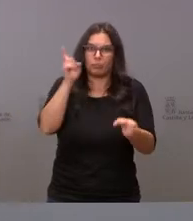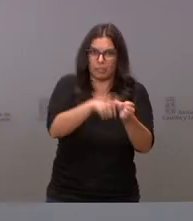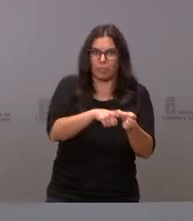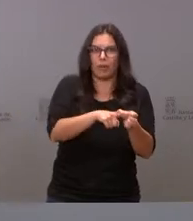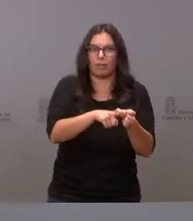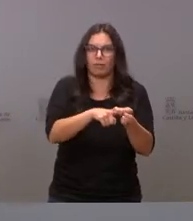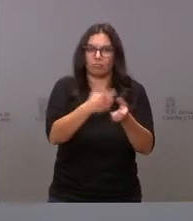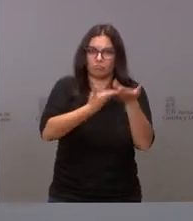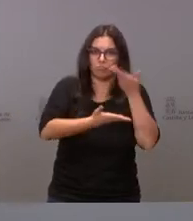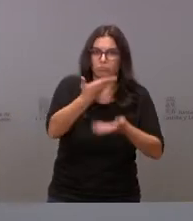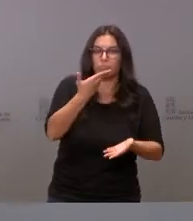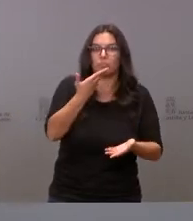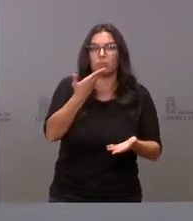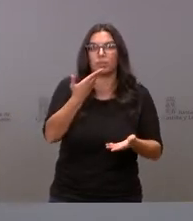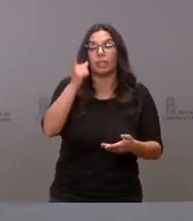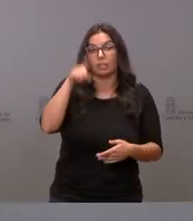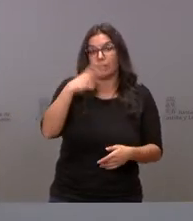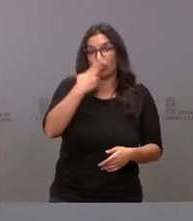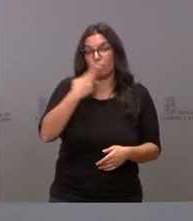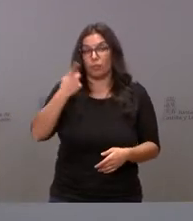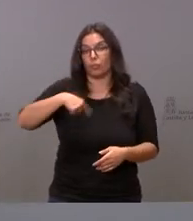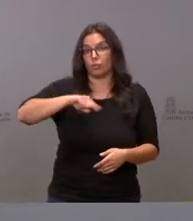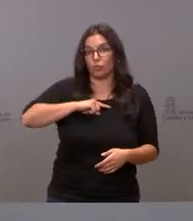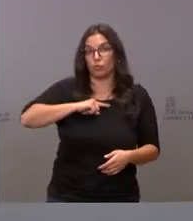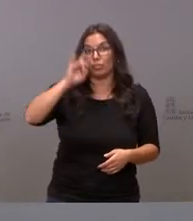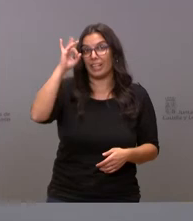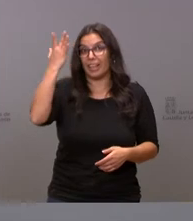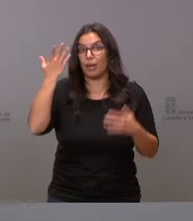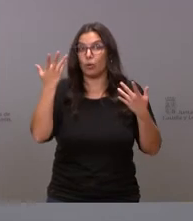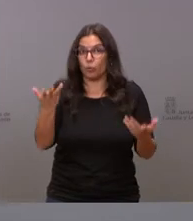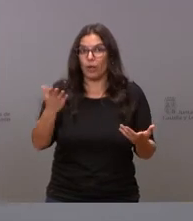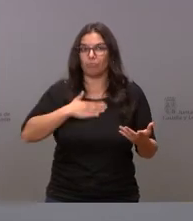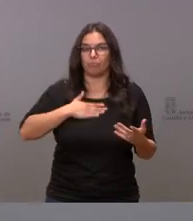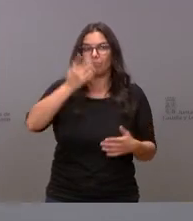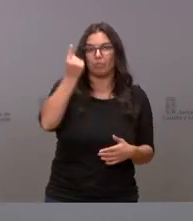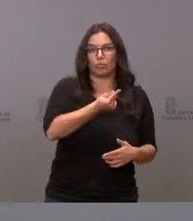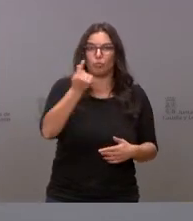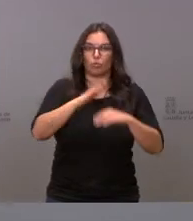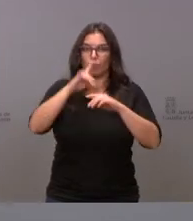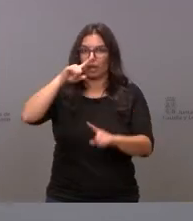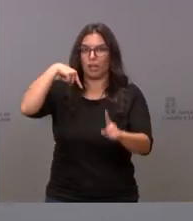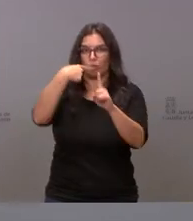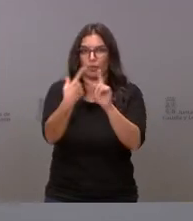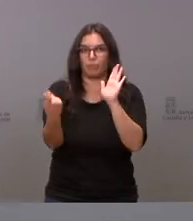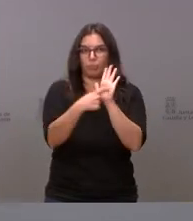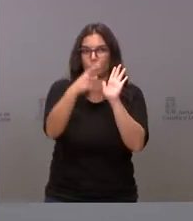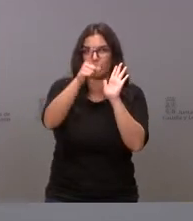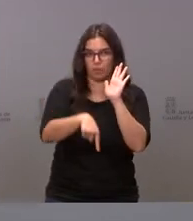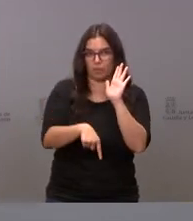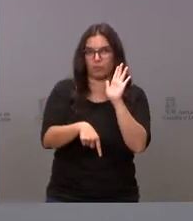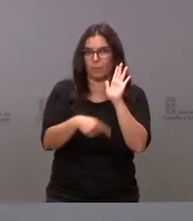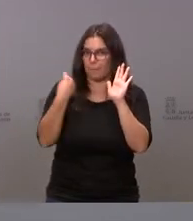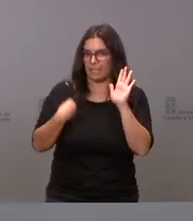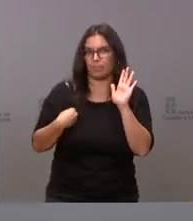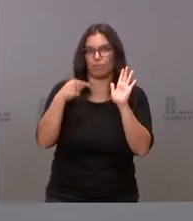y la idea nuestra también se lo confirmo es que tengamos una dotación presupuestaria para el año 22 para esta misma